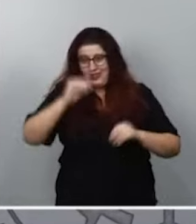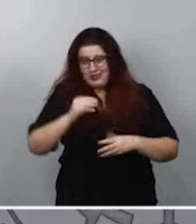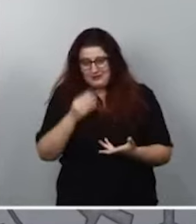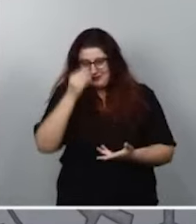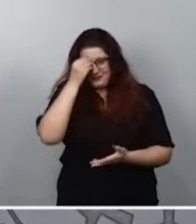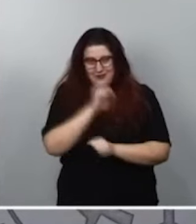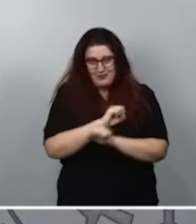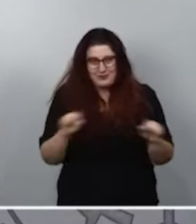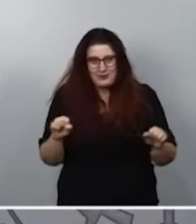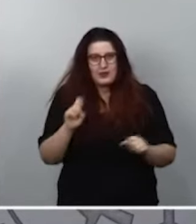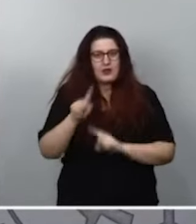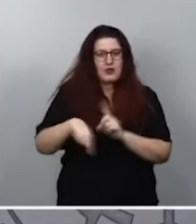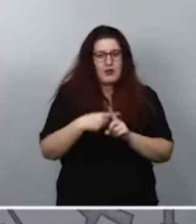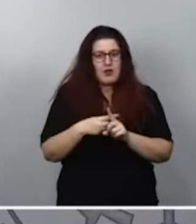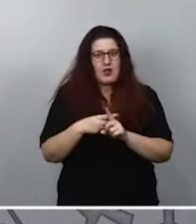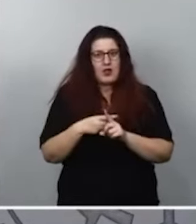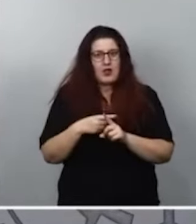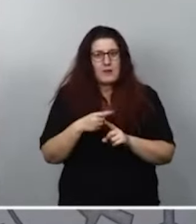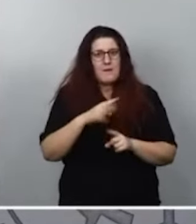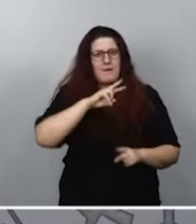que, además, sería absolutamente incompatible con los valores de respeto.